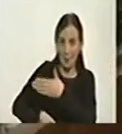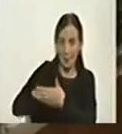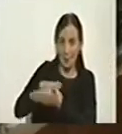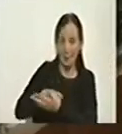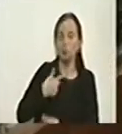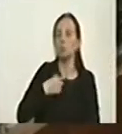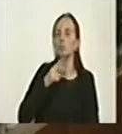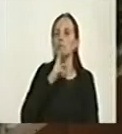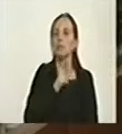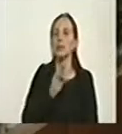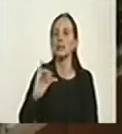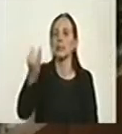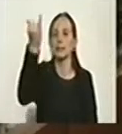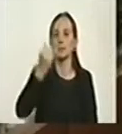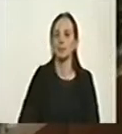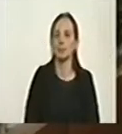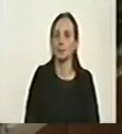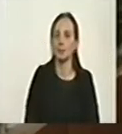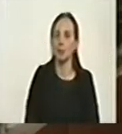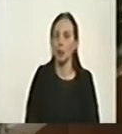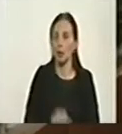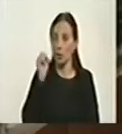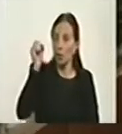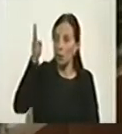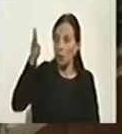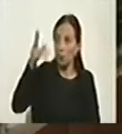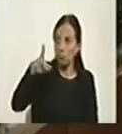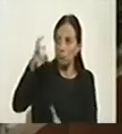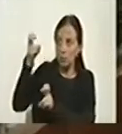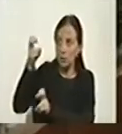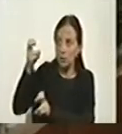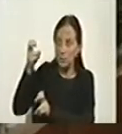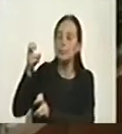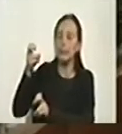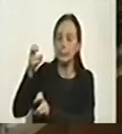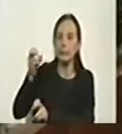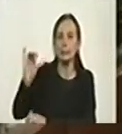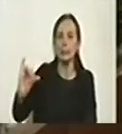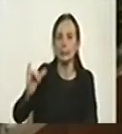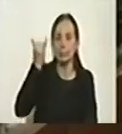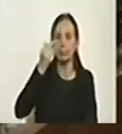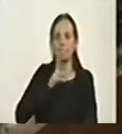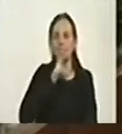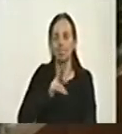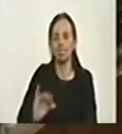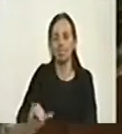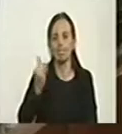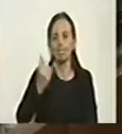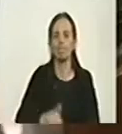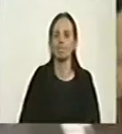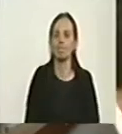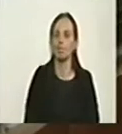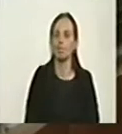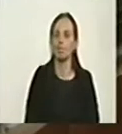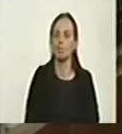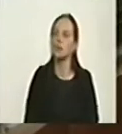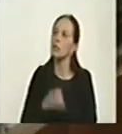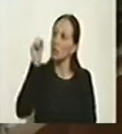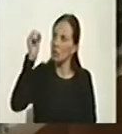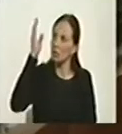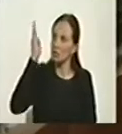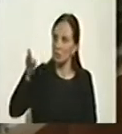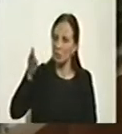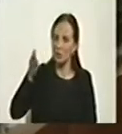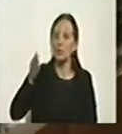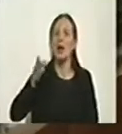¿Que los bancos ganan demasiado? Mi respuesta es sí. ¿Que los bancos ganan en las vacas